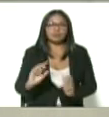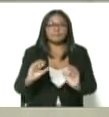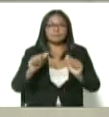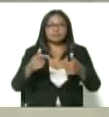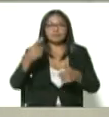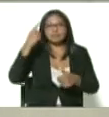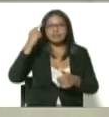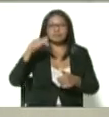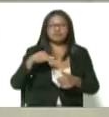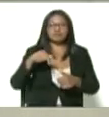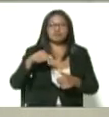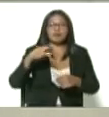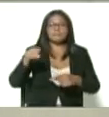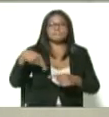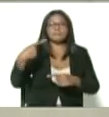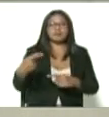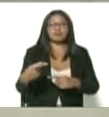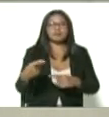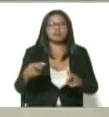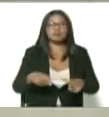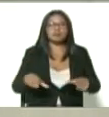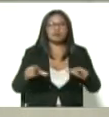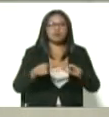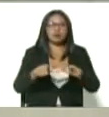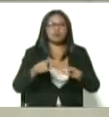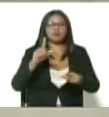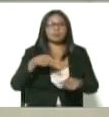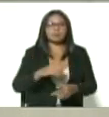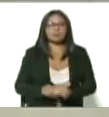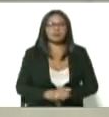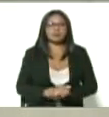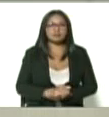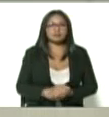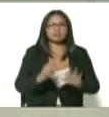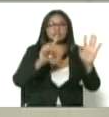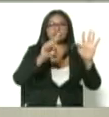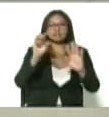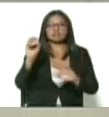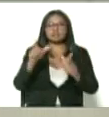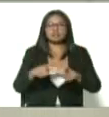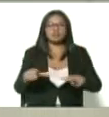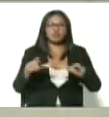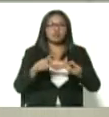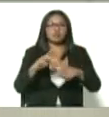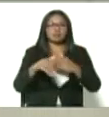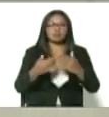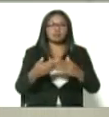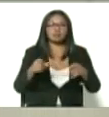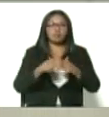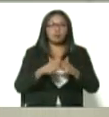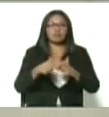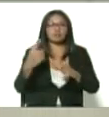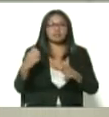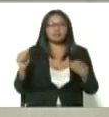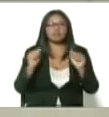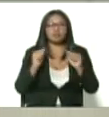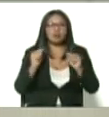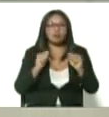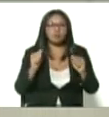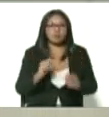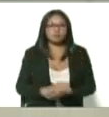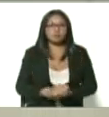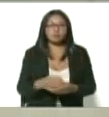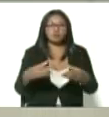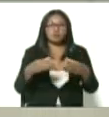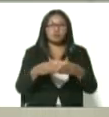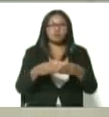de hoy y mañana en los centros centinelas. 60 centros centinelas hoy tienen ya su congelador, tienen su equipo de